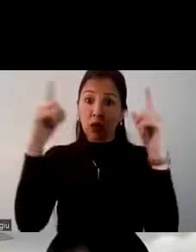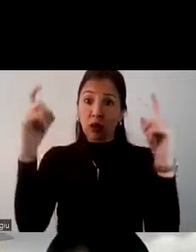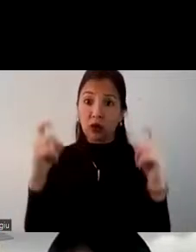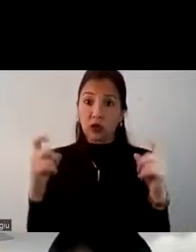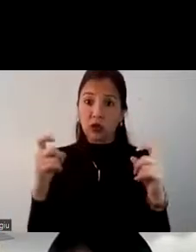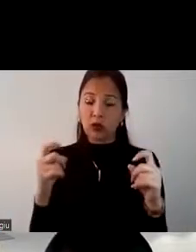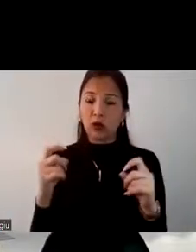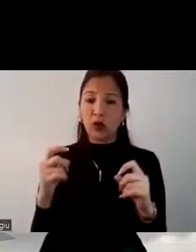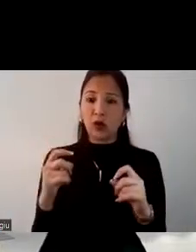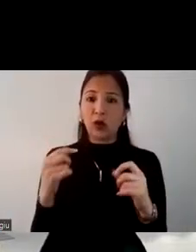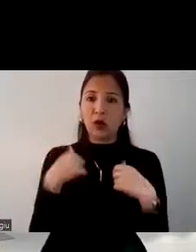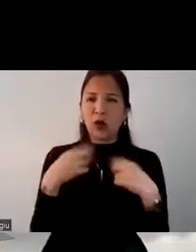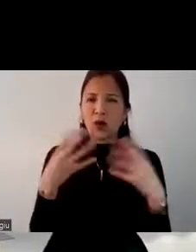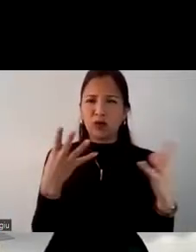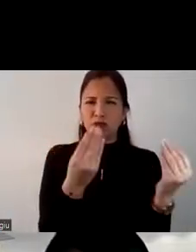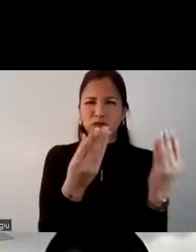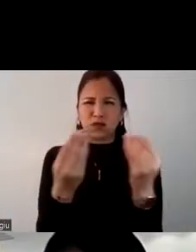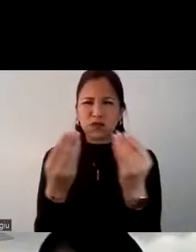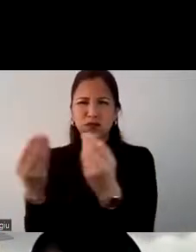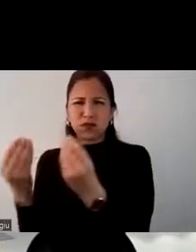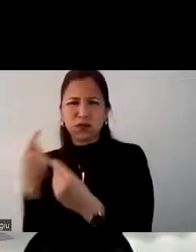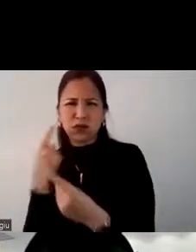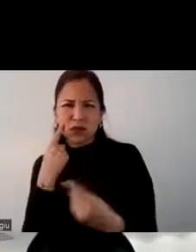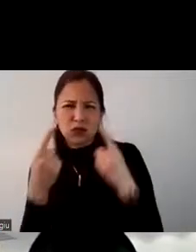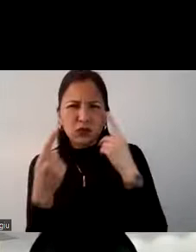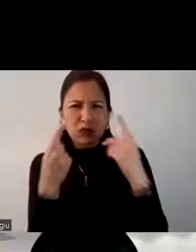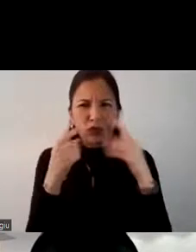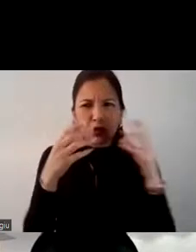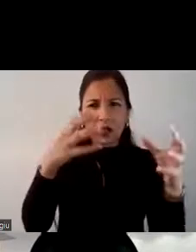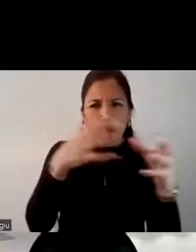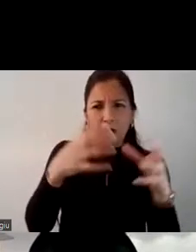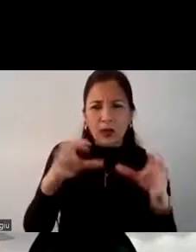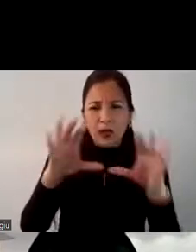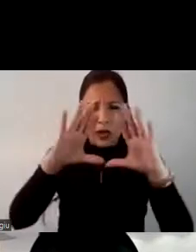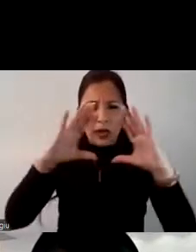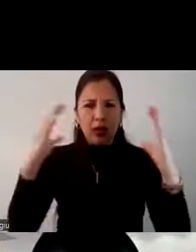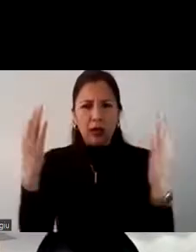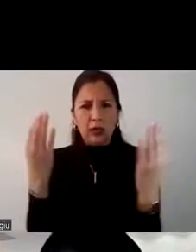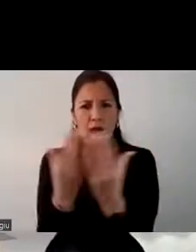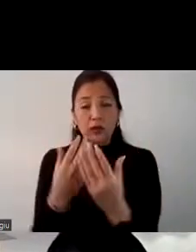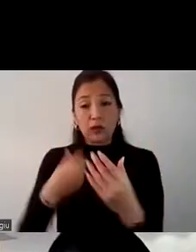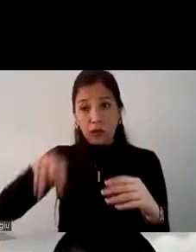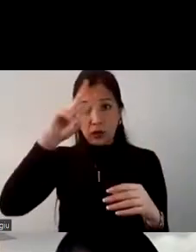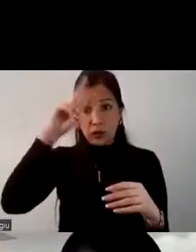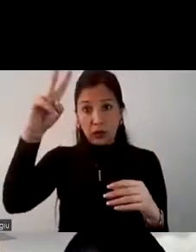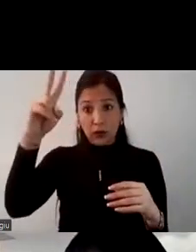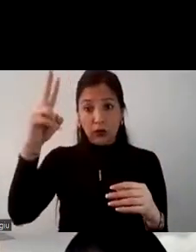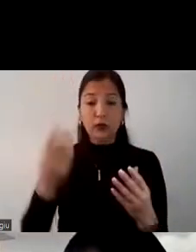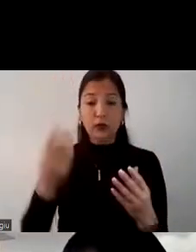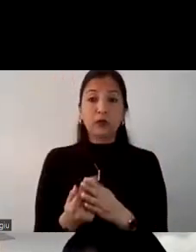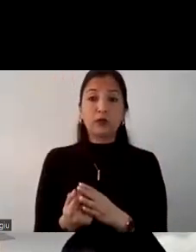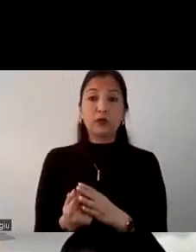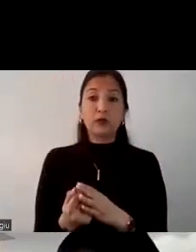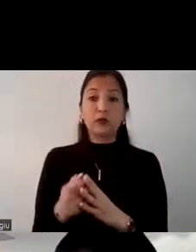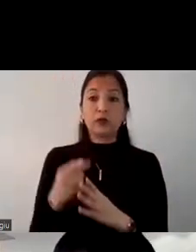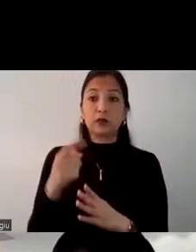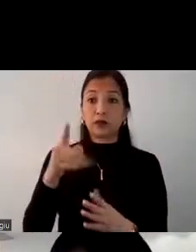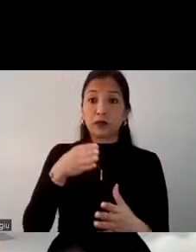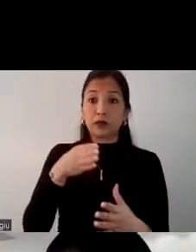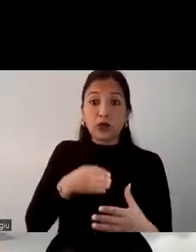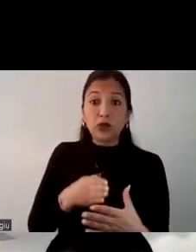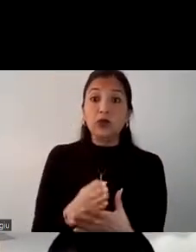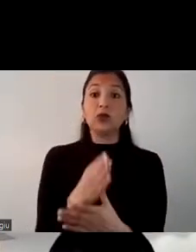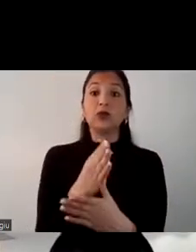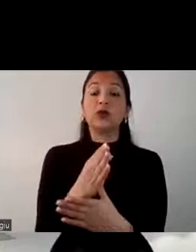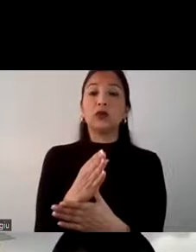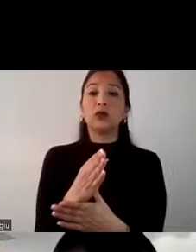que tenemos muchos sitios arqueológicos que se encuentran en reservas naturales del Perú. Y es ahí donde ya va a comenzar a ver una, van a